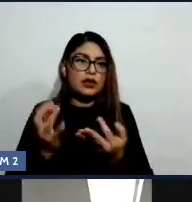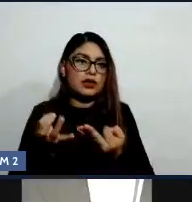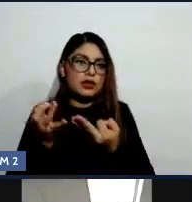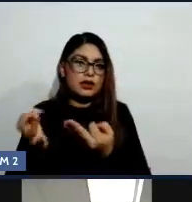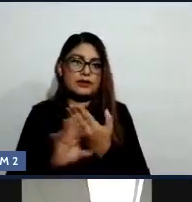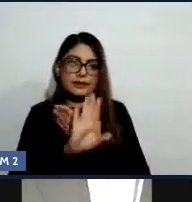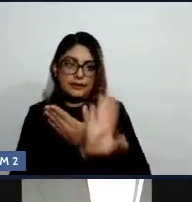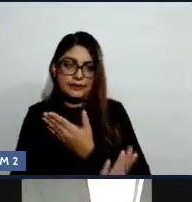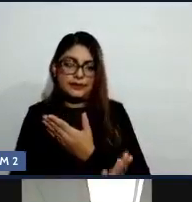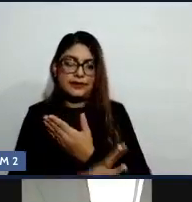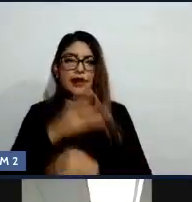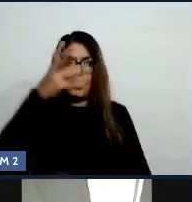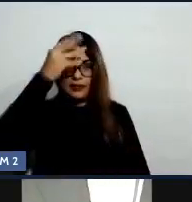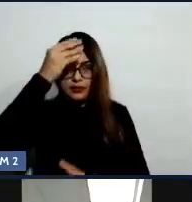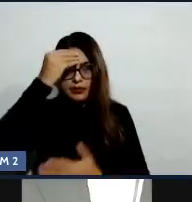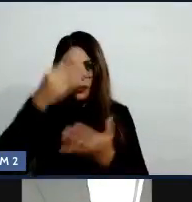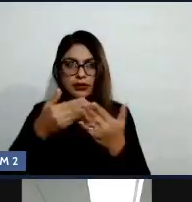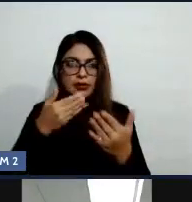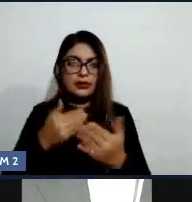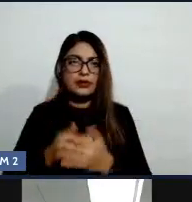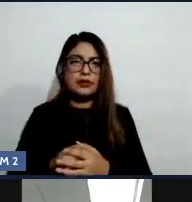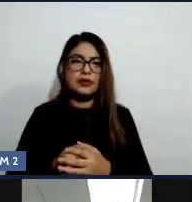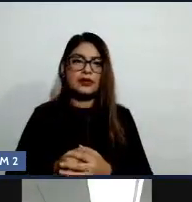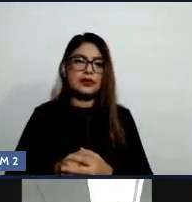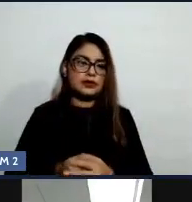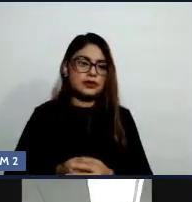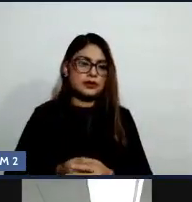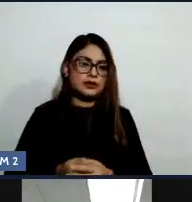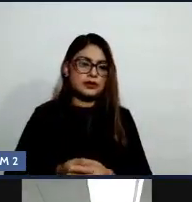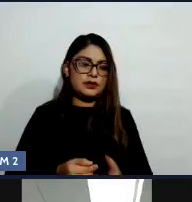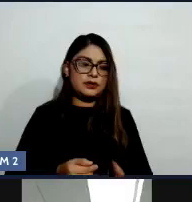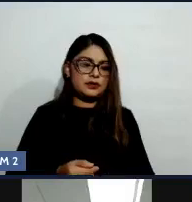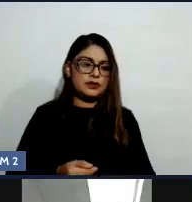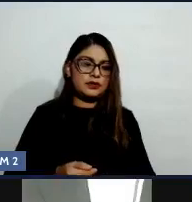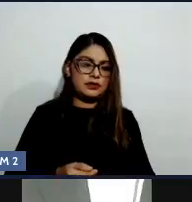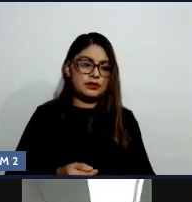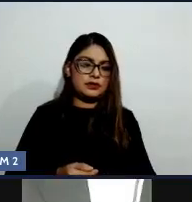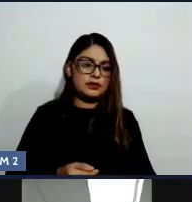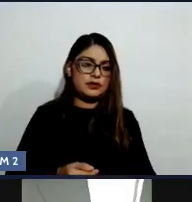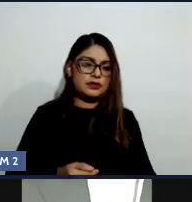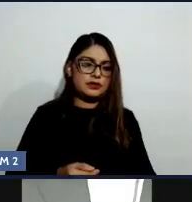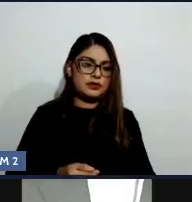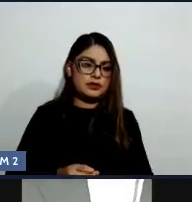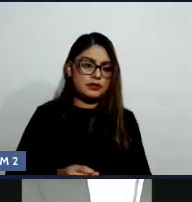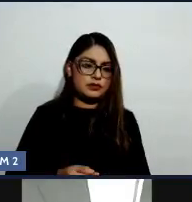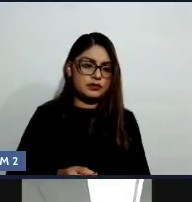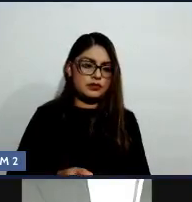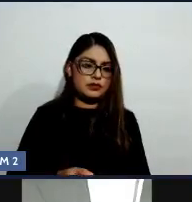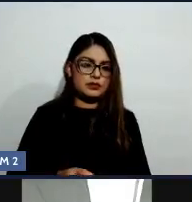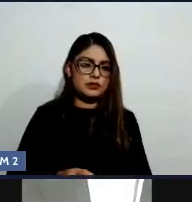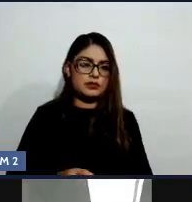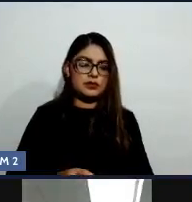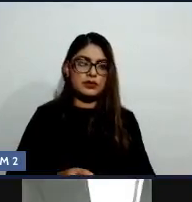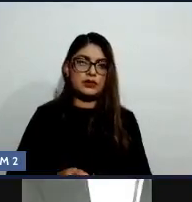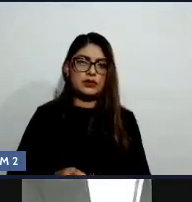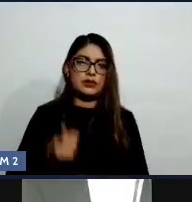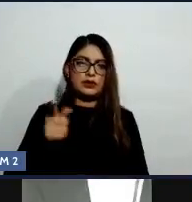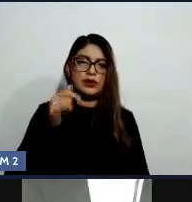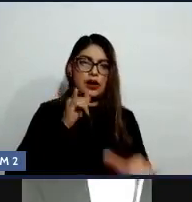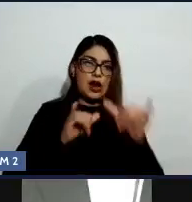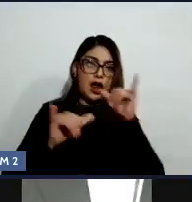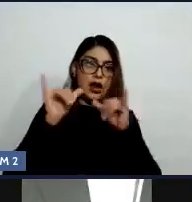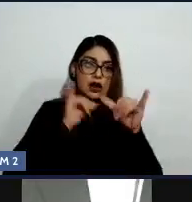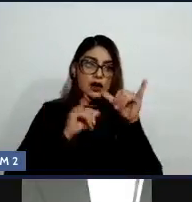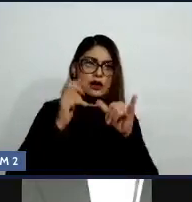Y la que sigue también, el alcohol y tu salud. El alcohol es una droga, es una